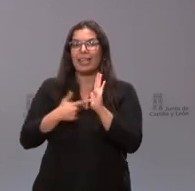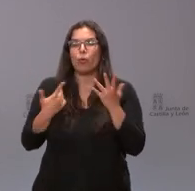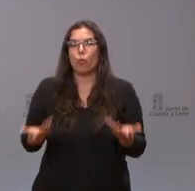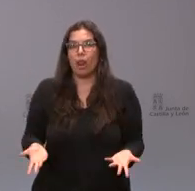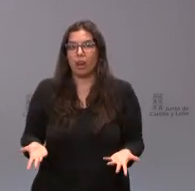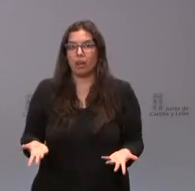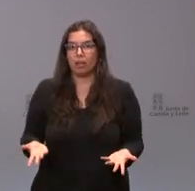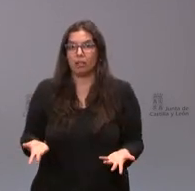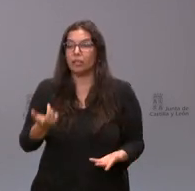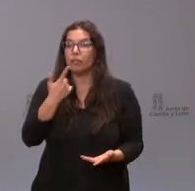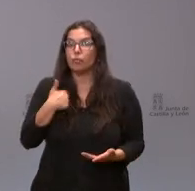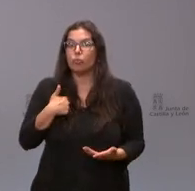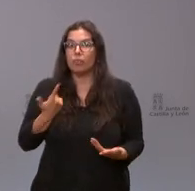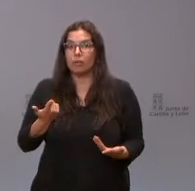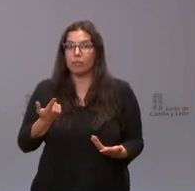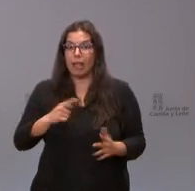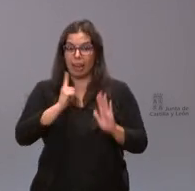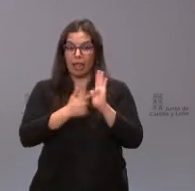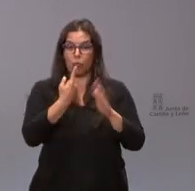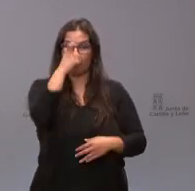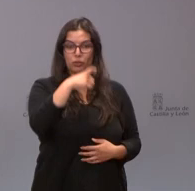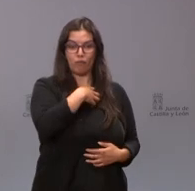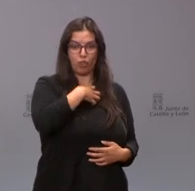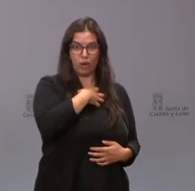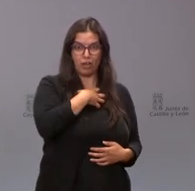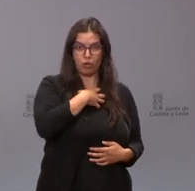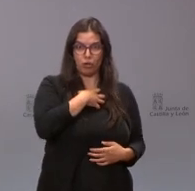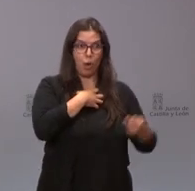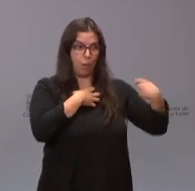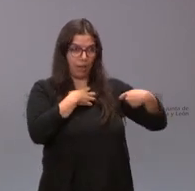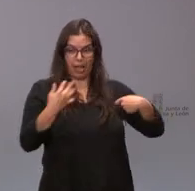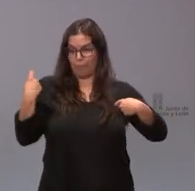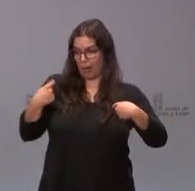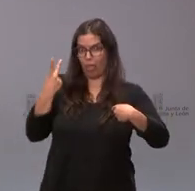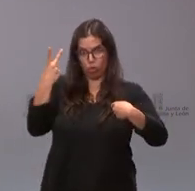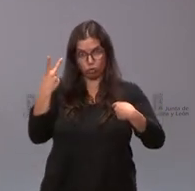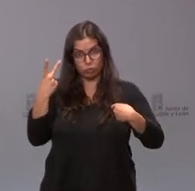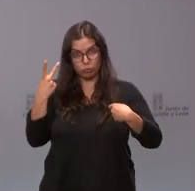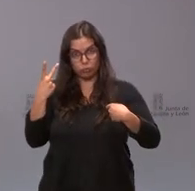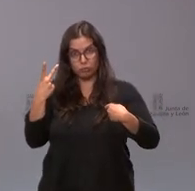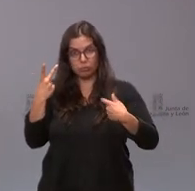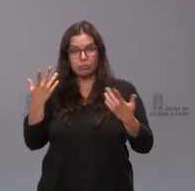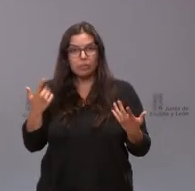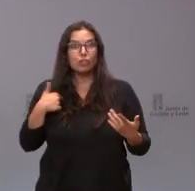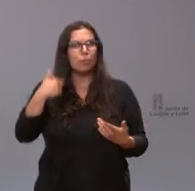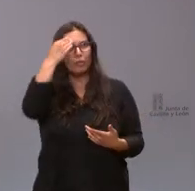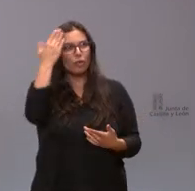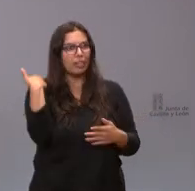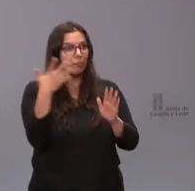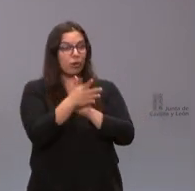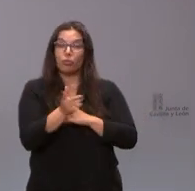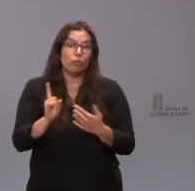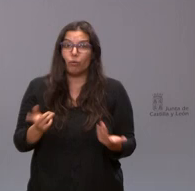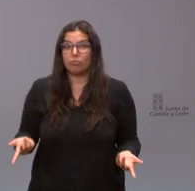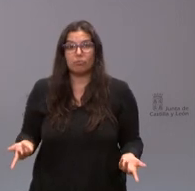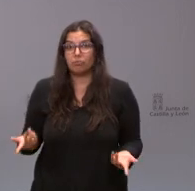¿usted me puede explicar qué ley apoya que un funcionario esté cobrando por dos vías? es que yo creo que ayer lo explicó no no lo